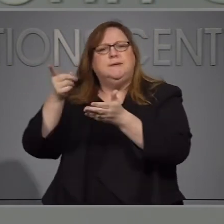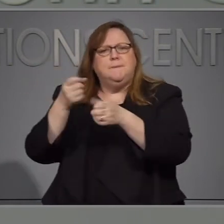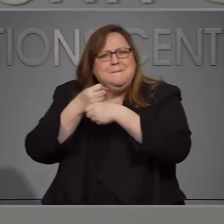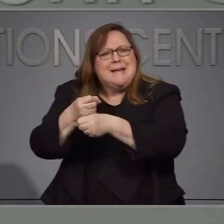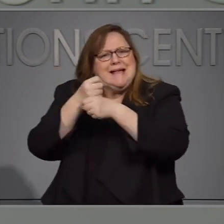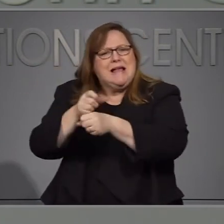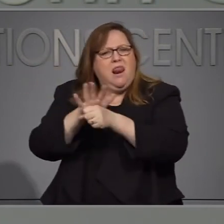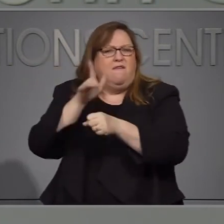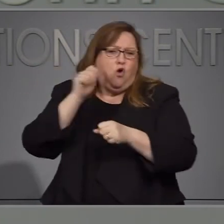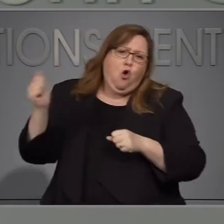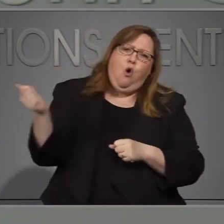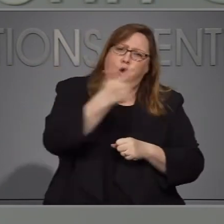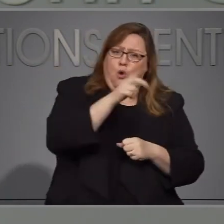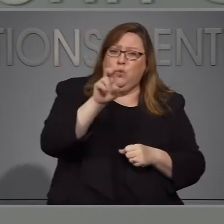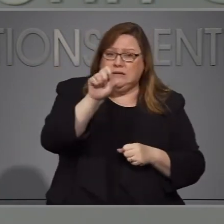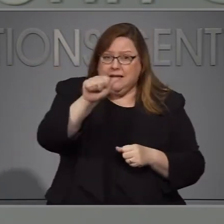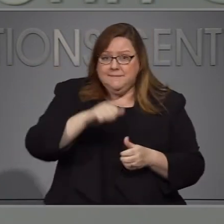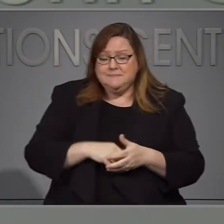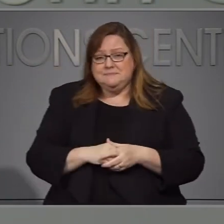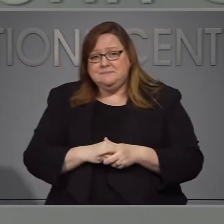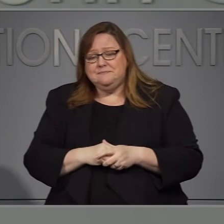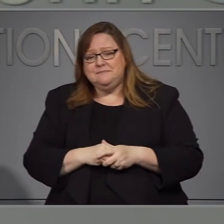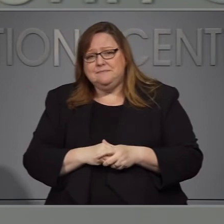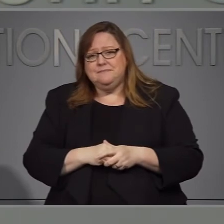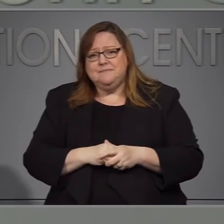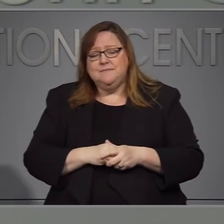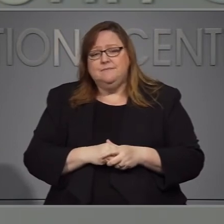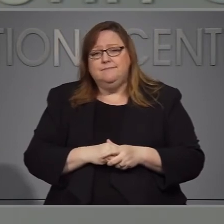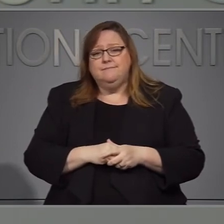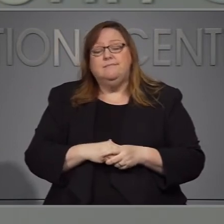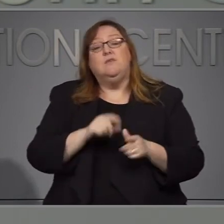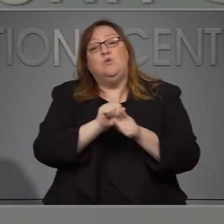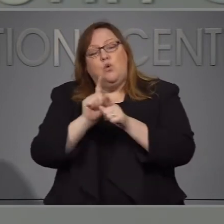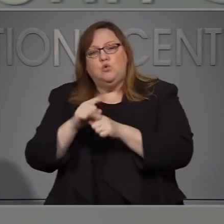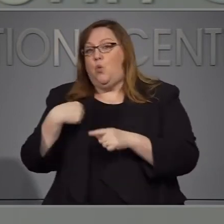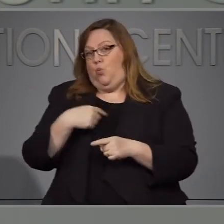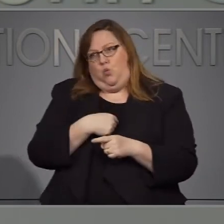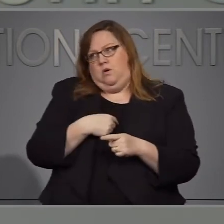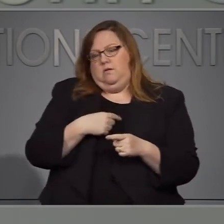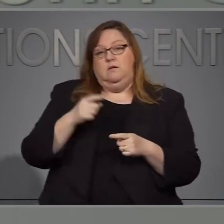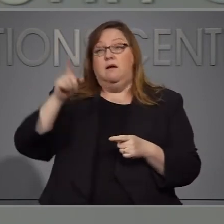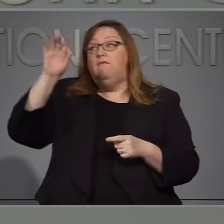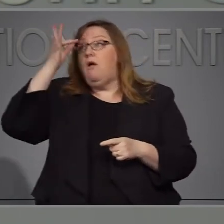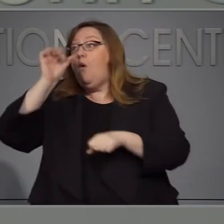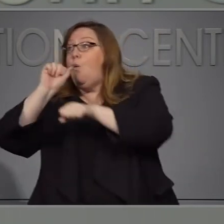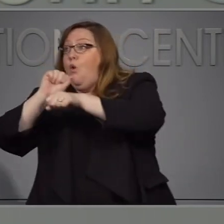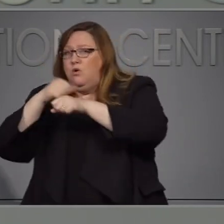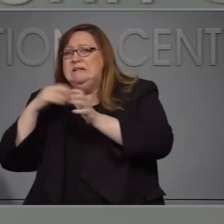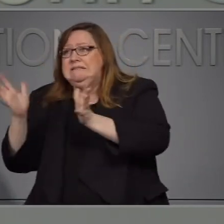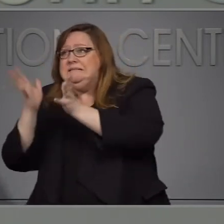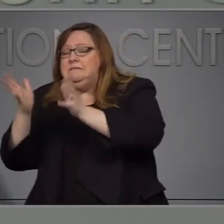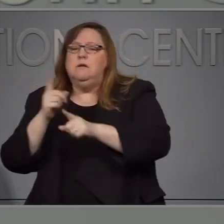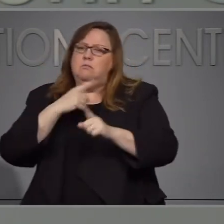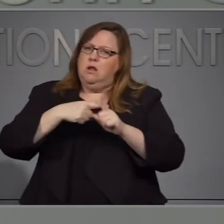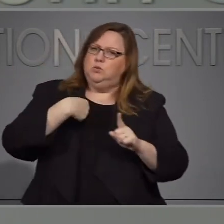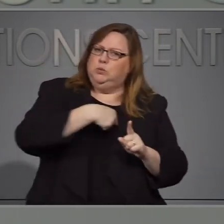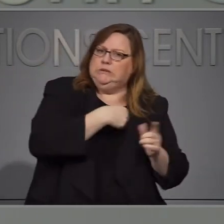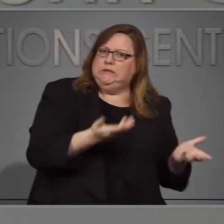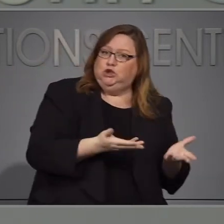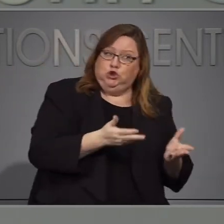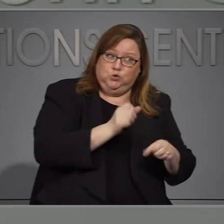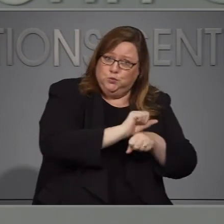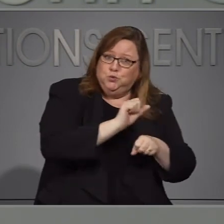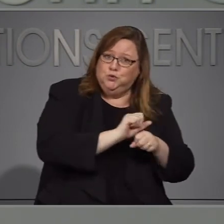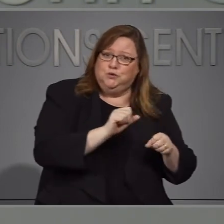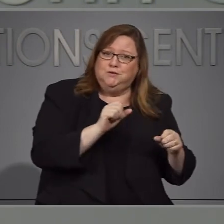dirección correcta vamos a hacer todo lo que podamos para encontrar más maneras de hacer más pruebas. También trabajar